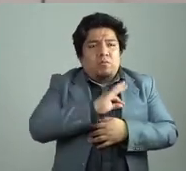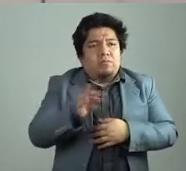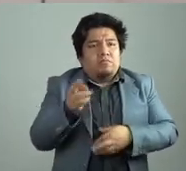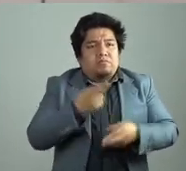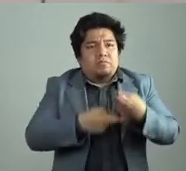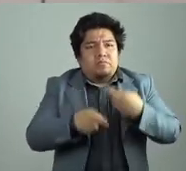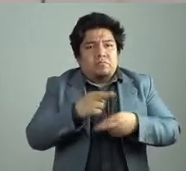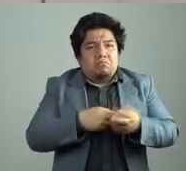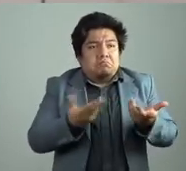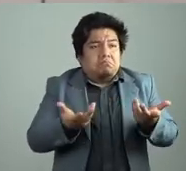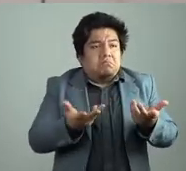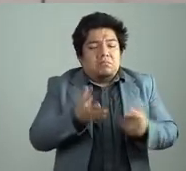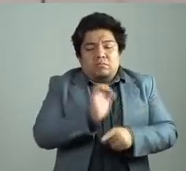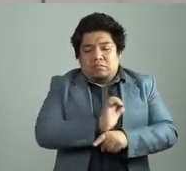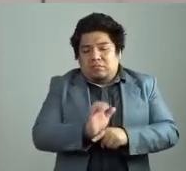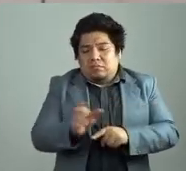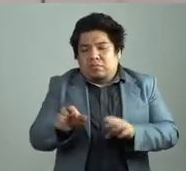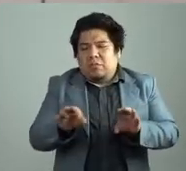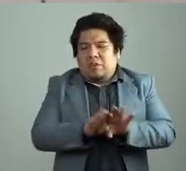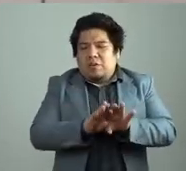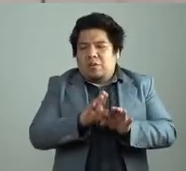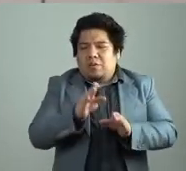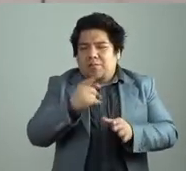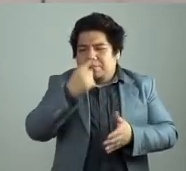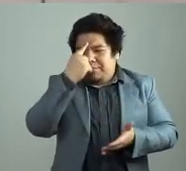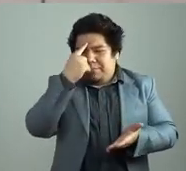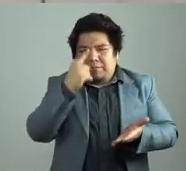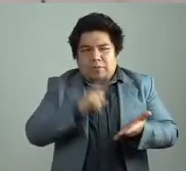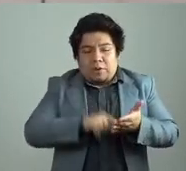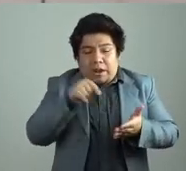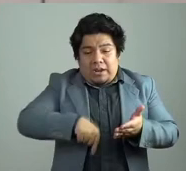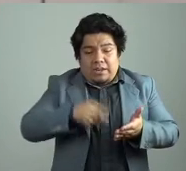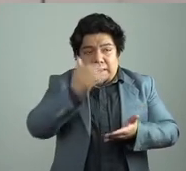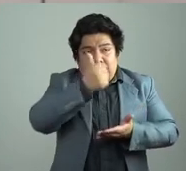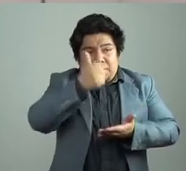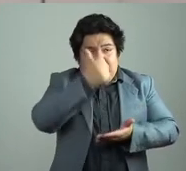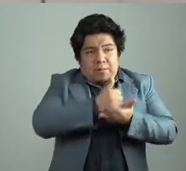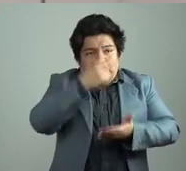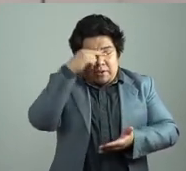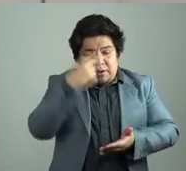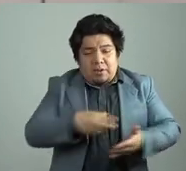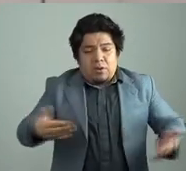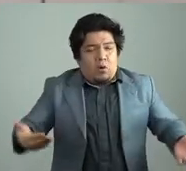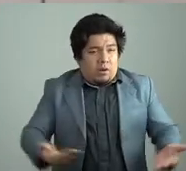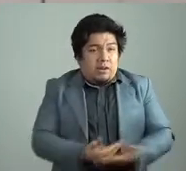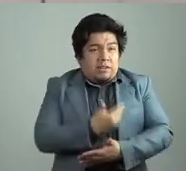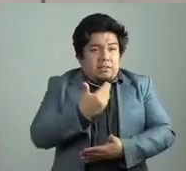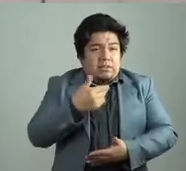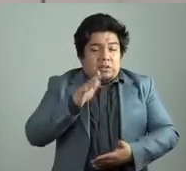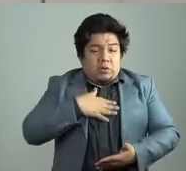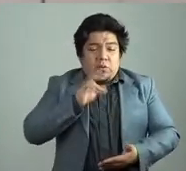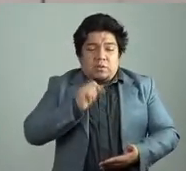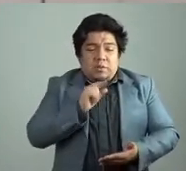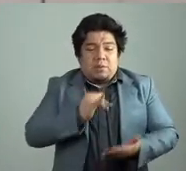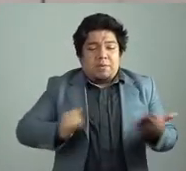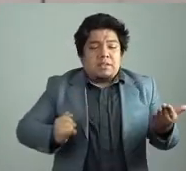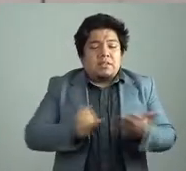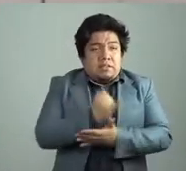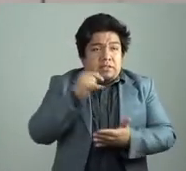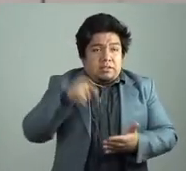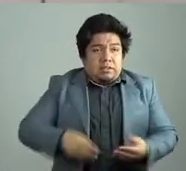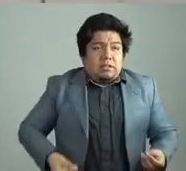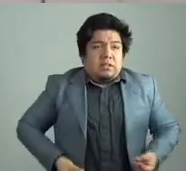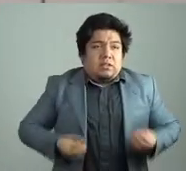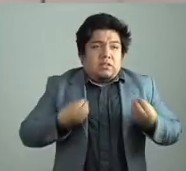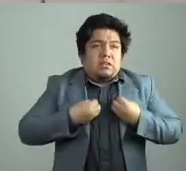Y entonces es como doblemente, o sea, nací aquí y también decidí vivir aquí, ¿no? Y también yo creo que moriré aquí, ¿no? Porque